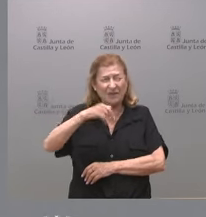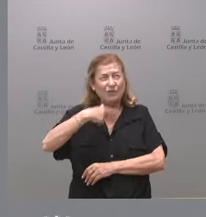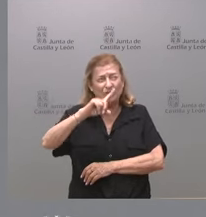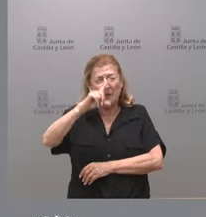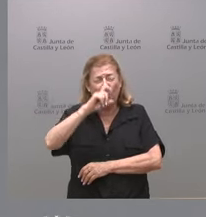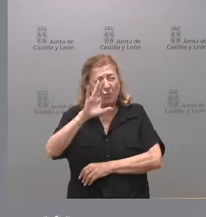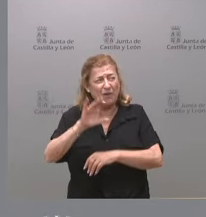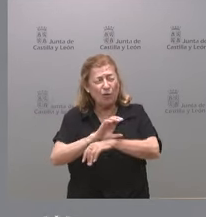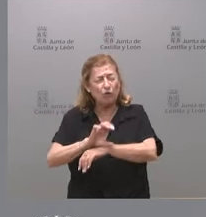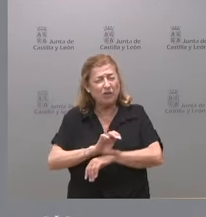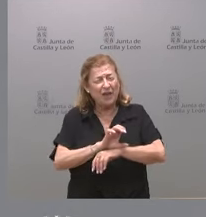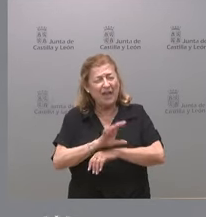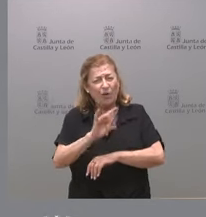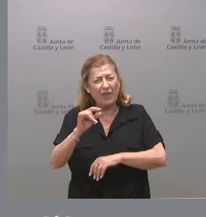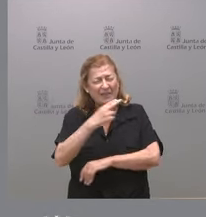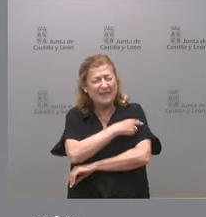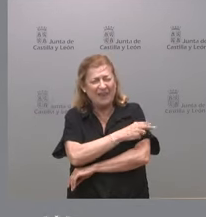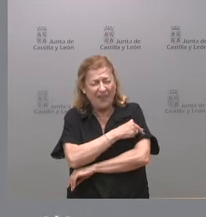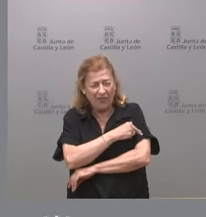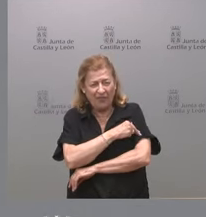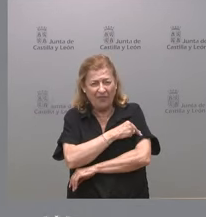consejero de Sanidad